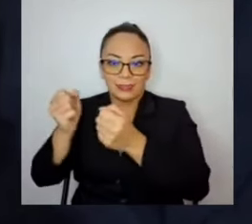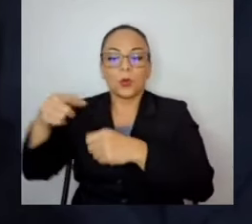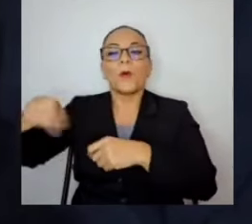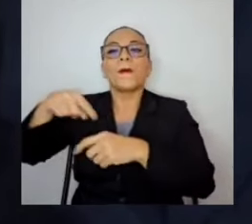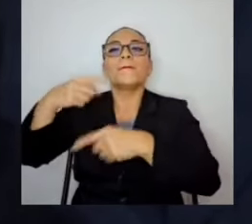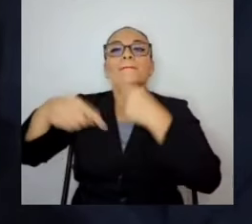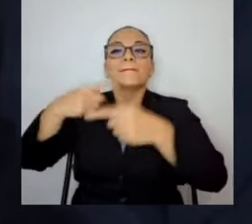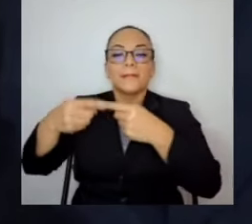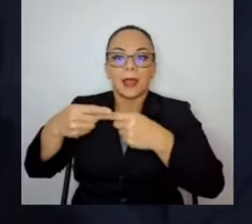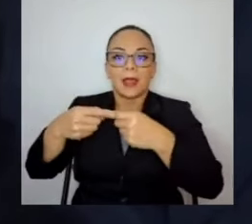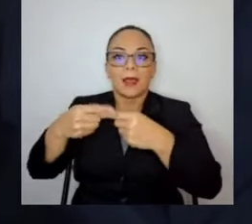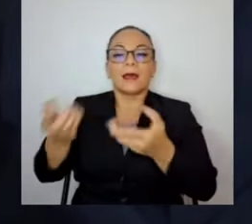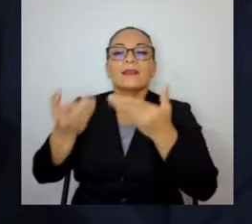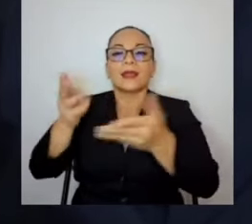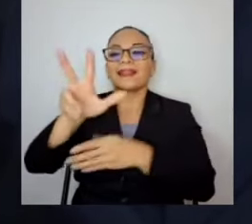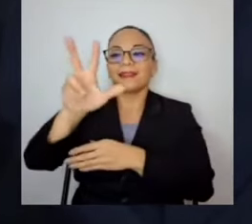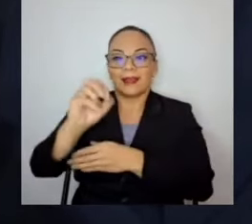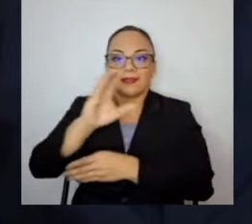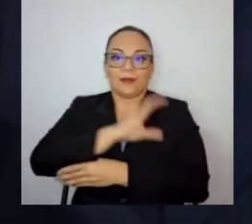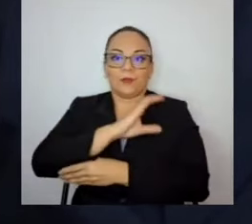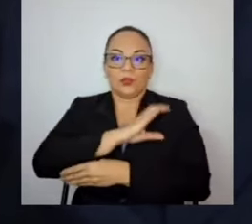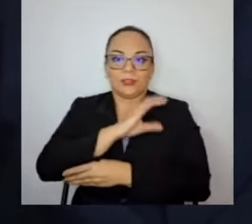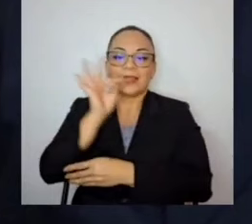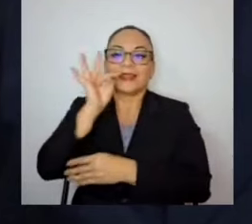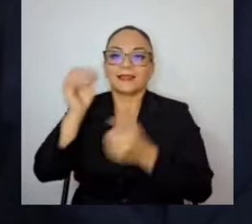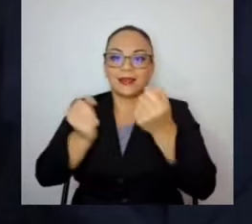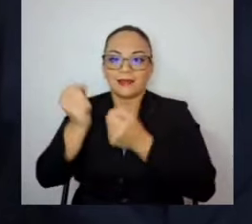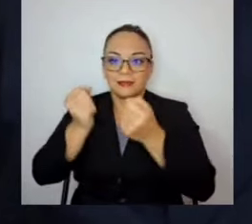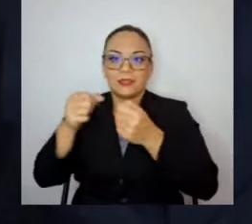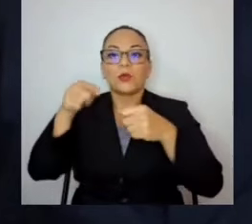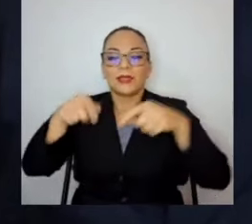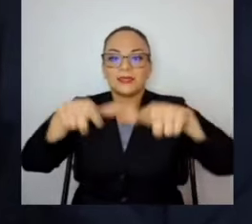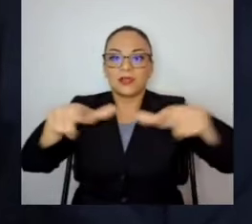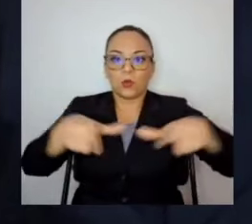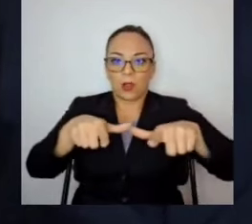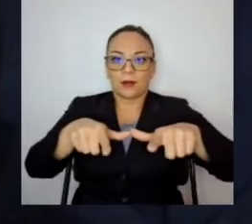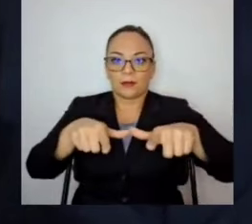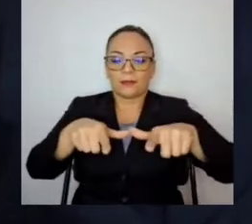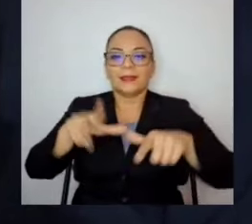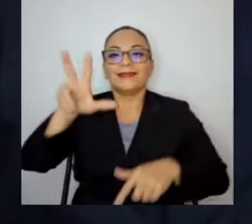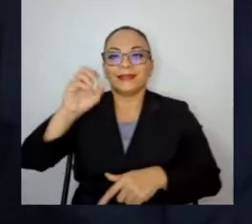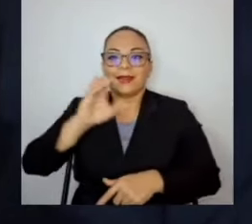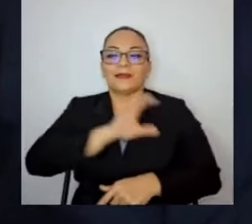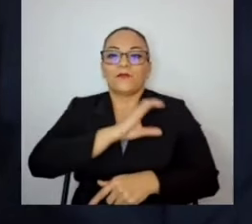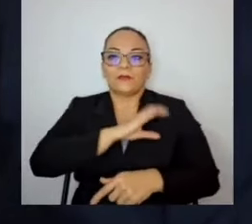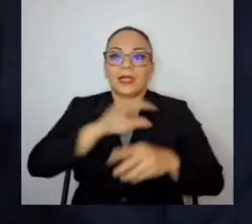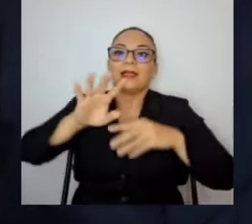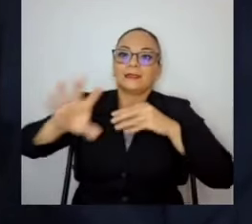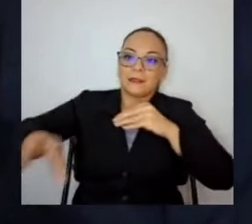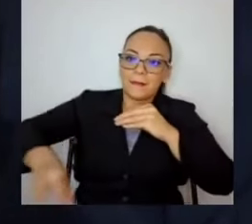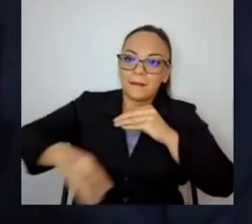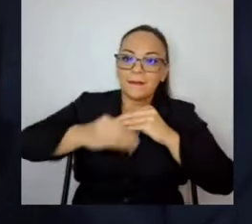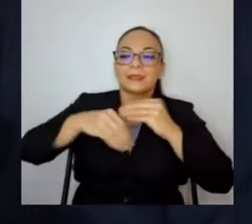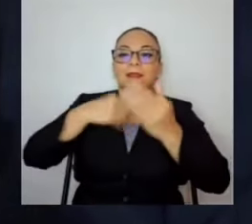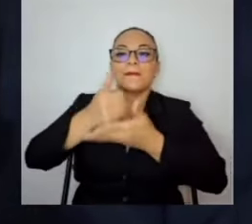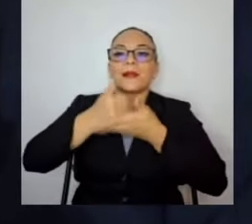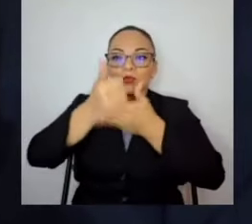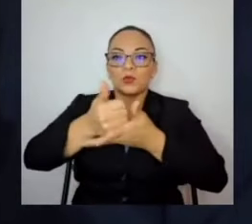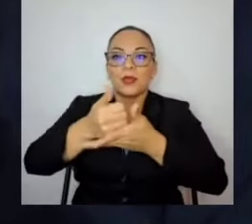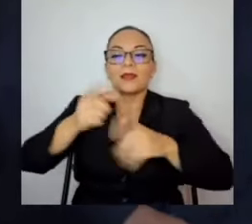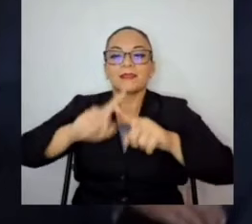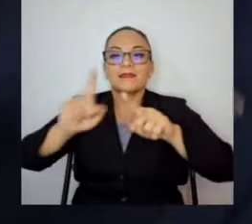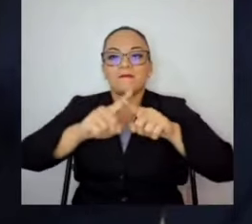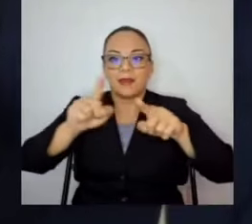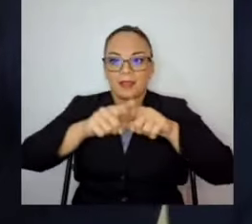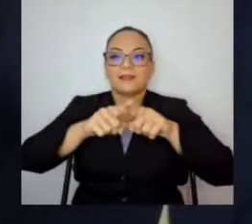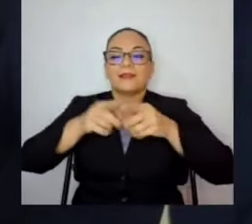30 oficiales de tránsito en la zona. Estos son 30 oficiales extra para ayudar con los distintos circuitos